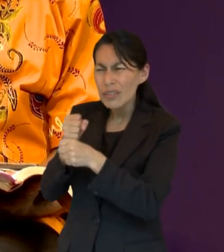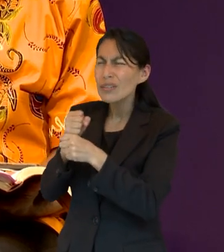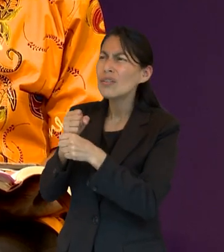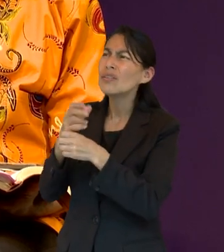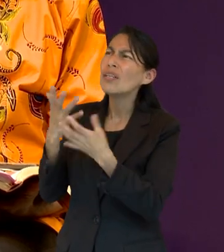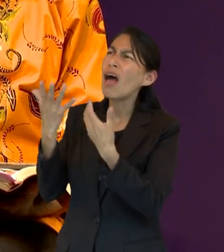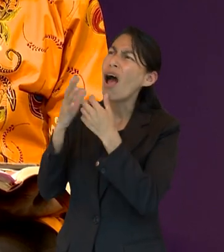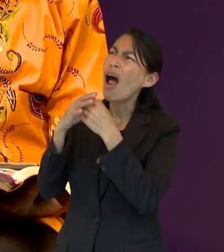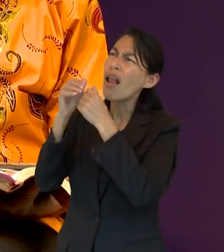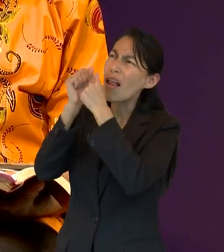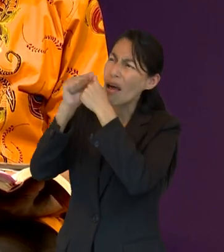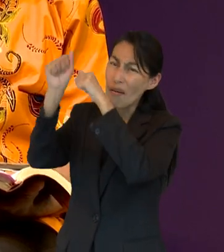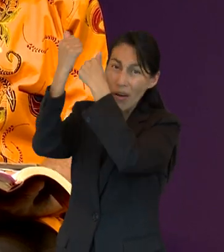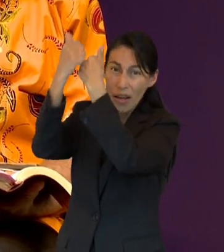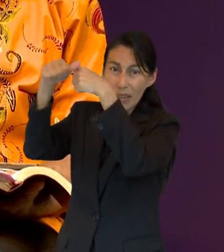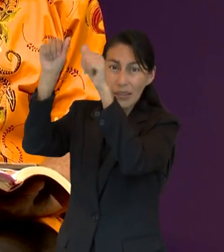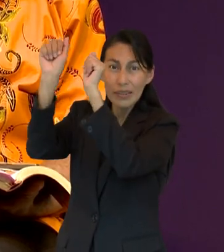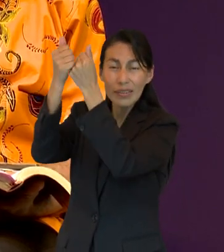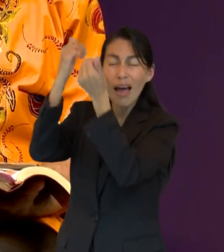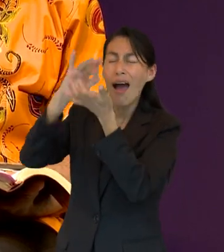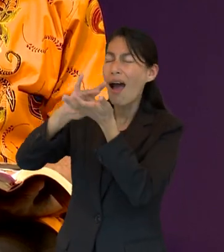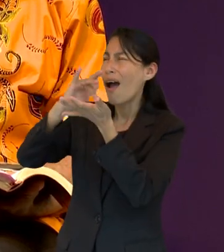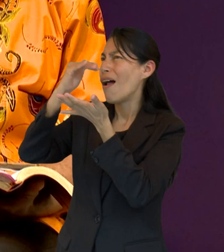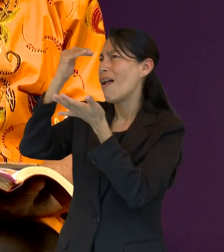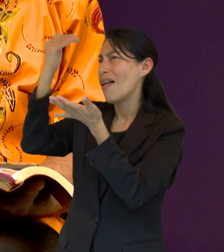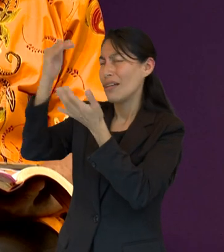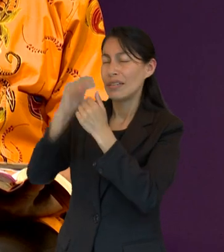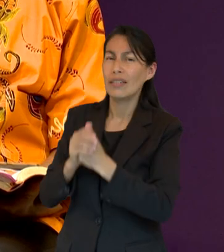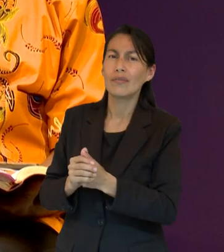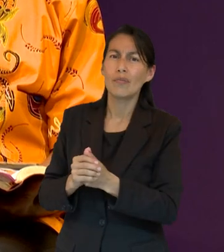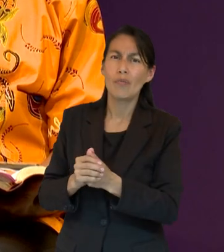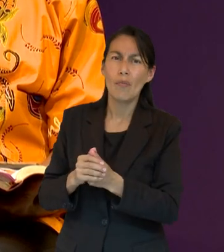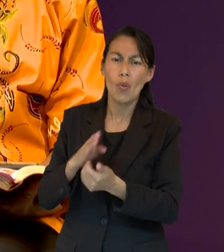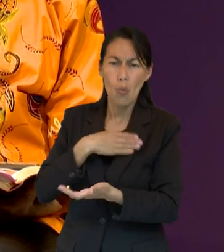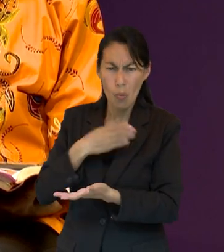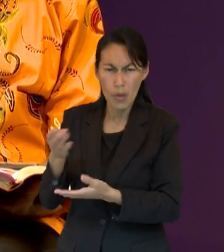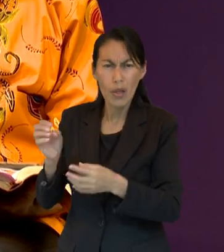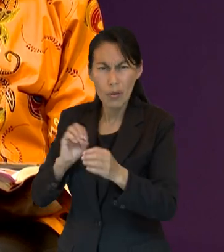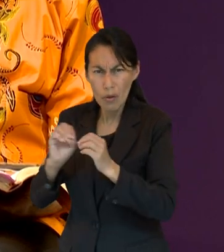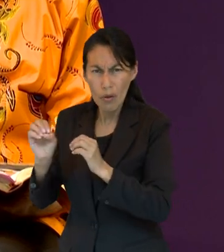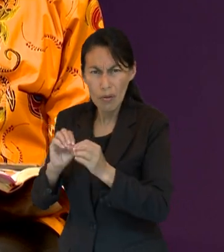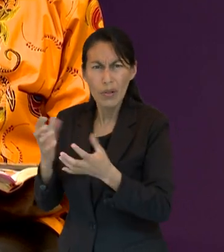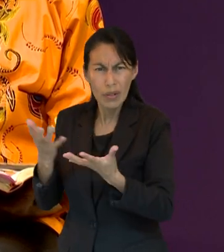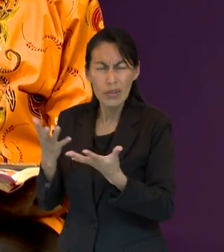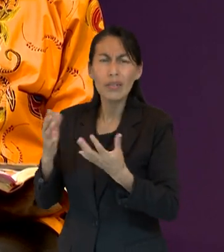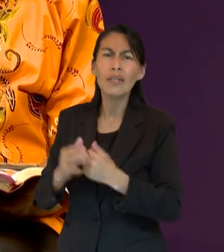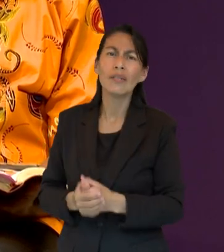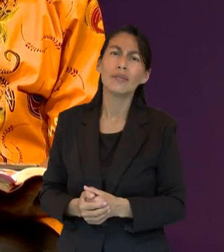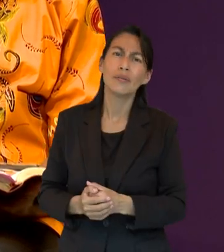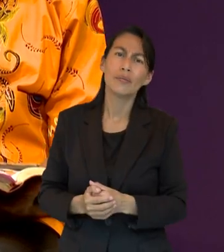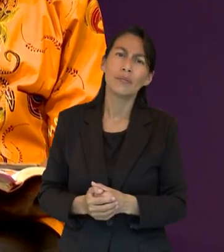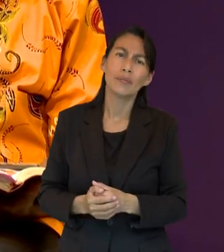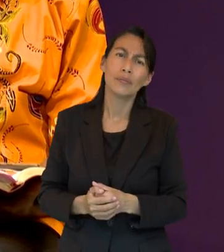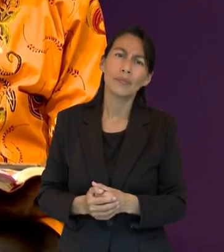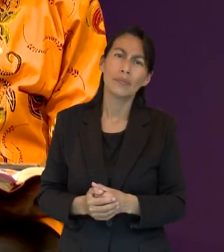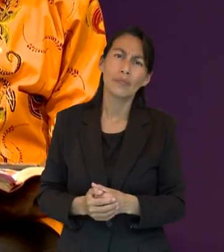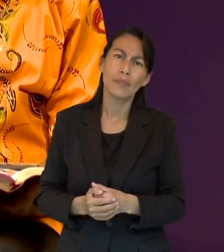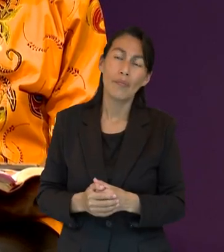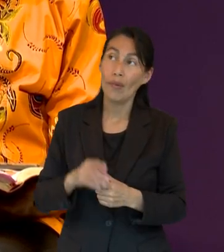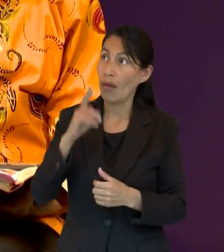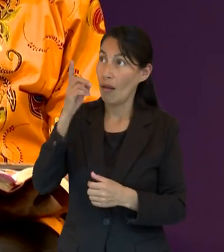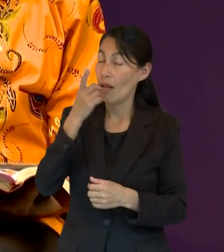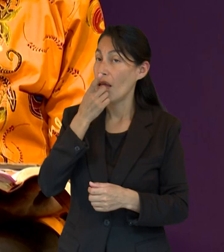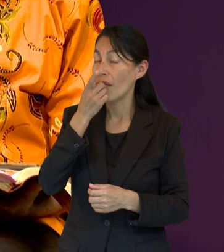a ofrecer sacrificio de alabanza conficción acciones de gracia y también las buenas obras